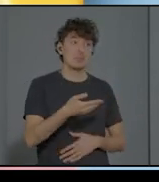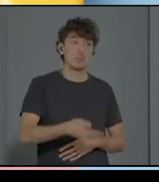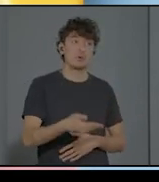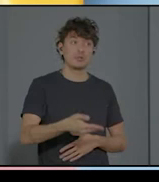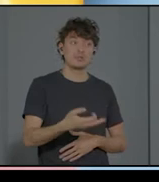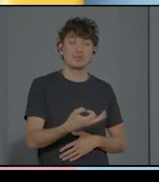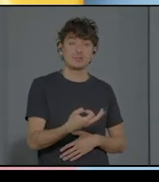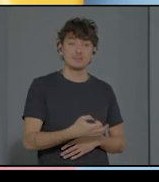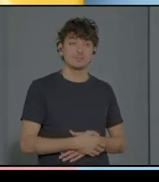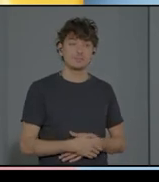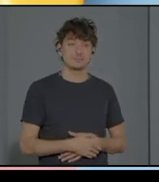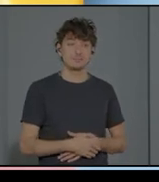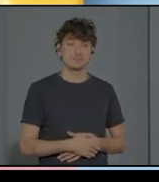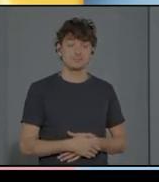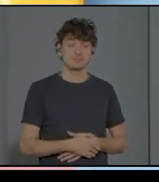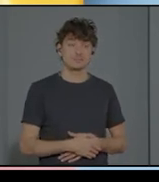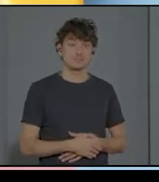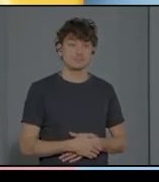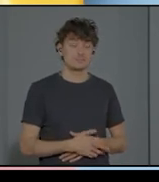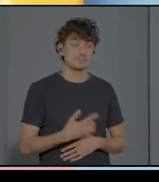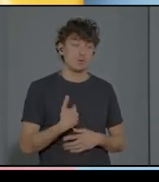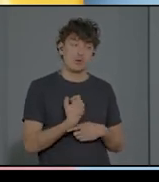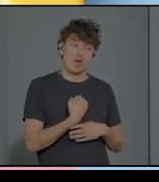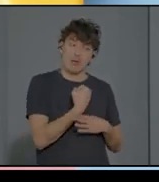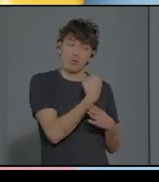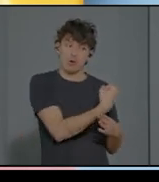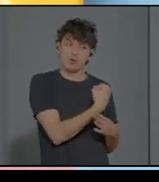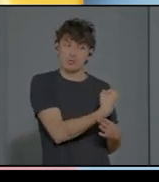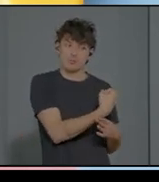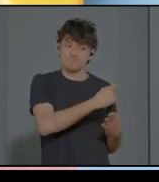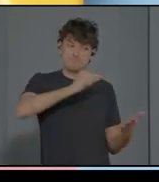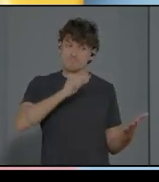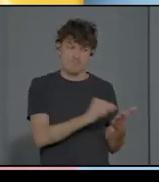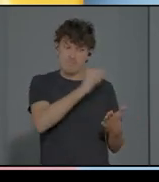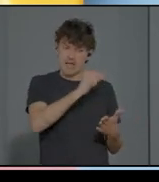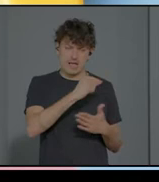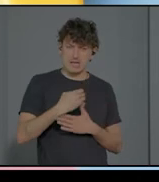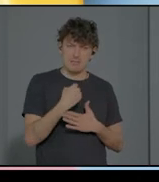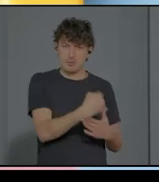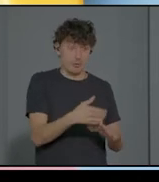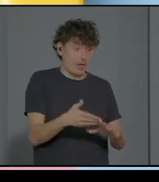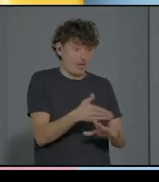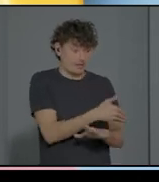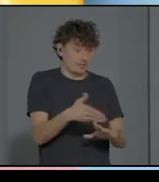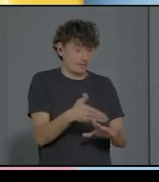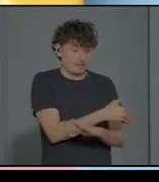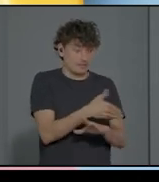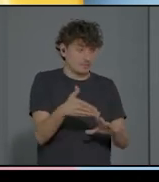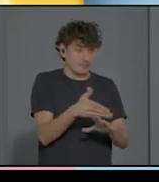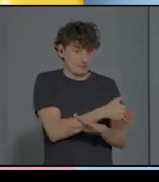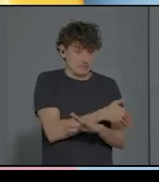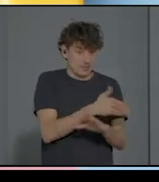apoyar inmediatamente al progenitor, incluso antes de empezar a interactuar con el niño.